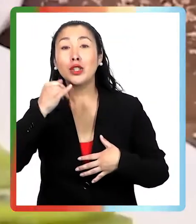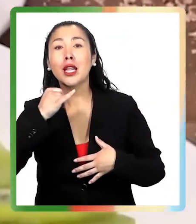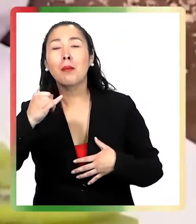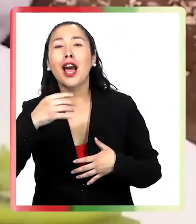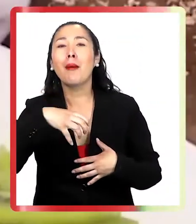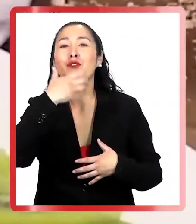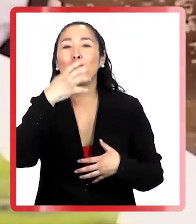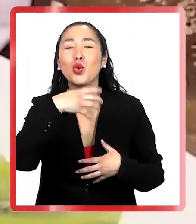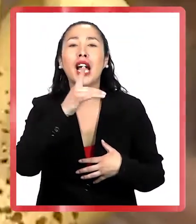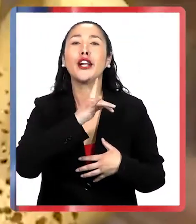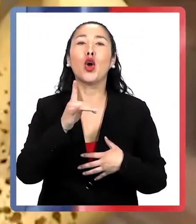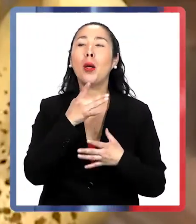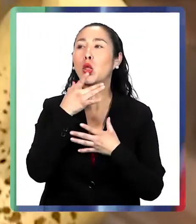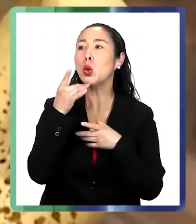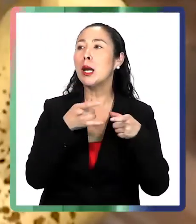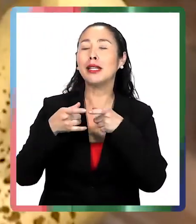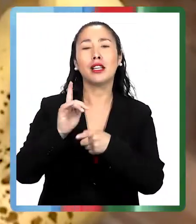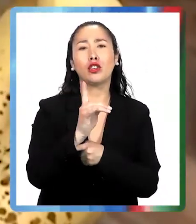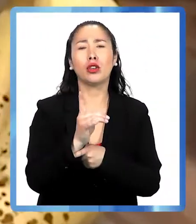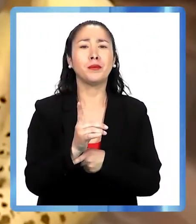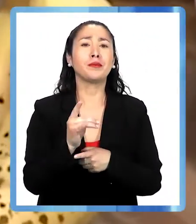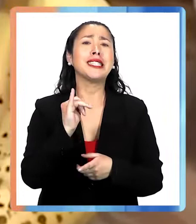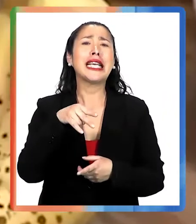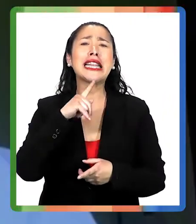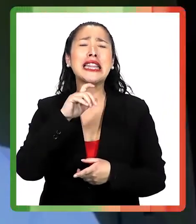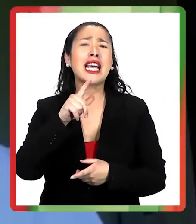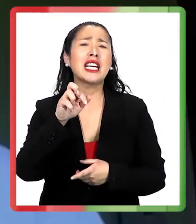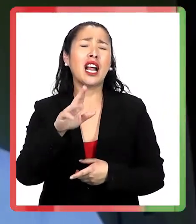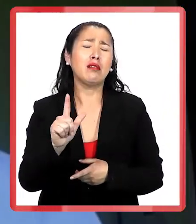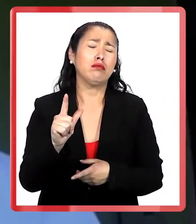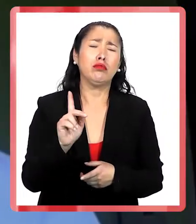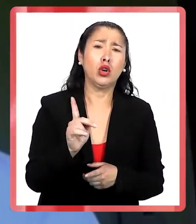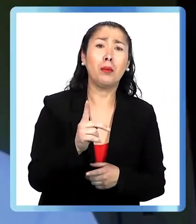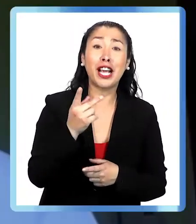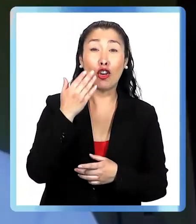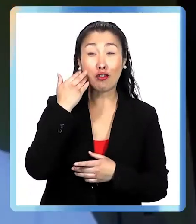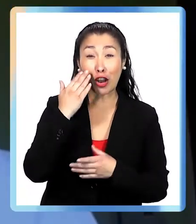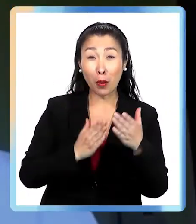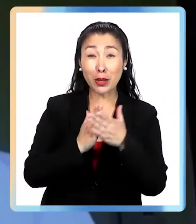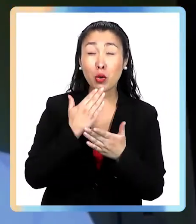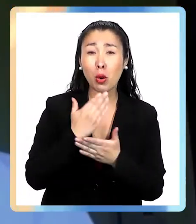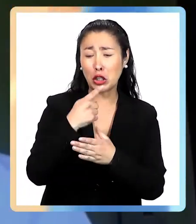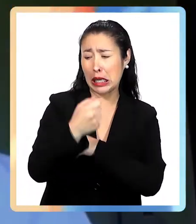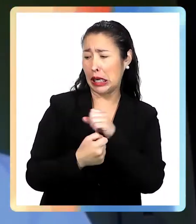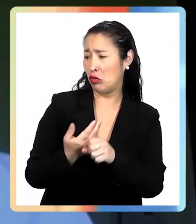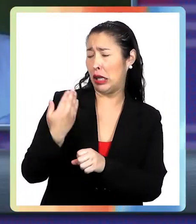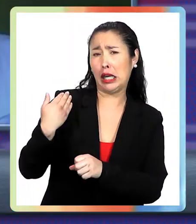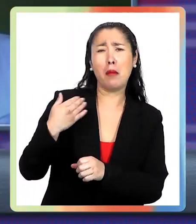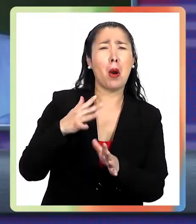coman comida integral. Si lo integral se inventó recién, o sea, lo blanco se inventó recién el siglo pasado.